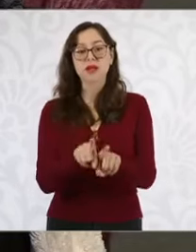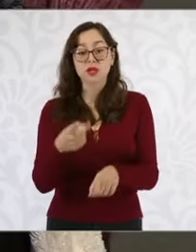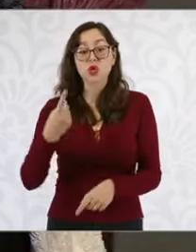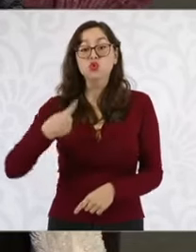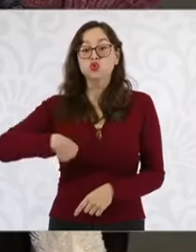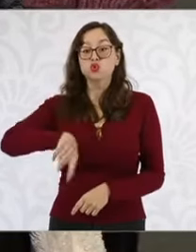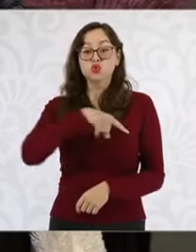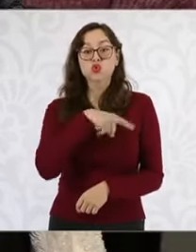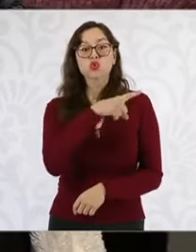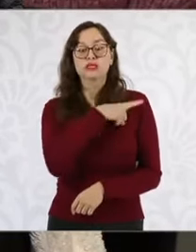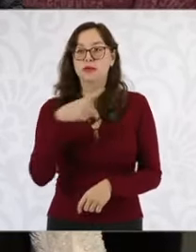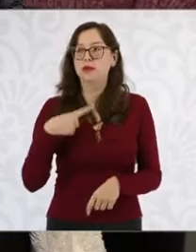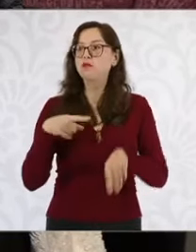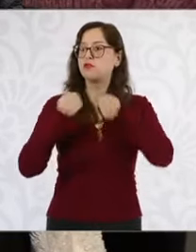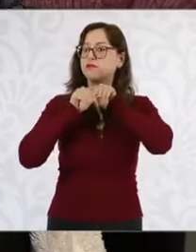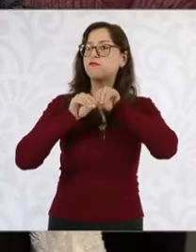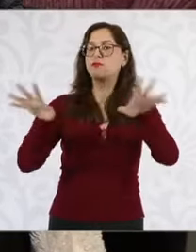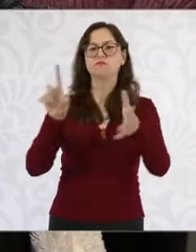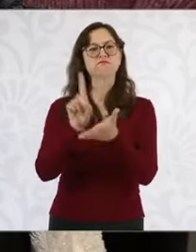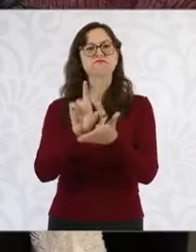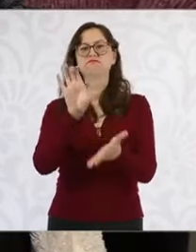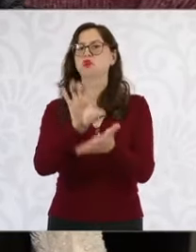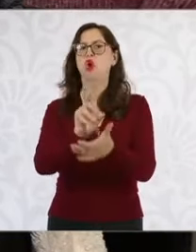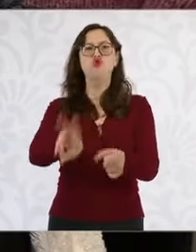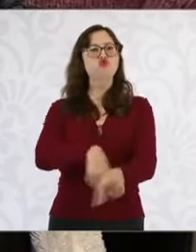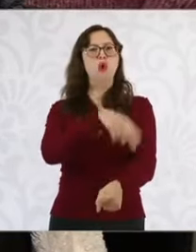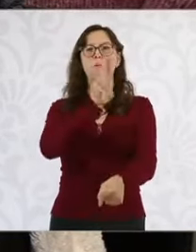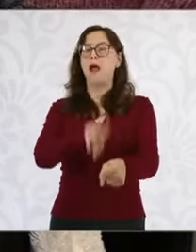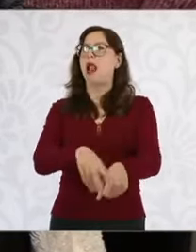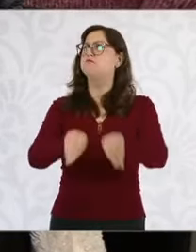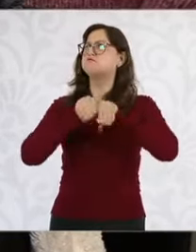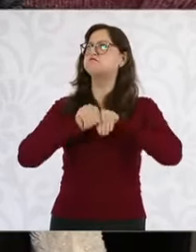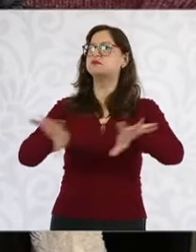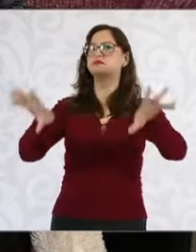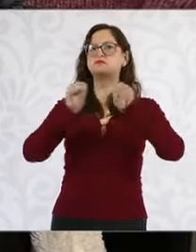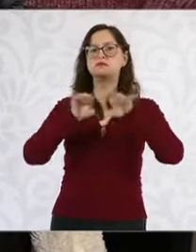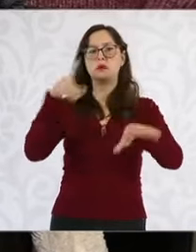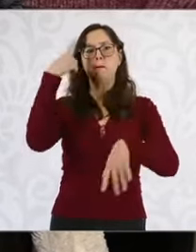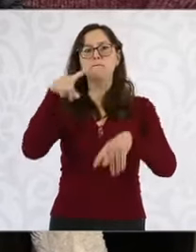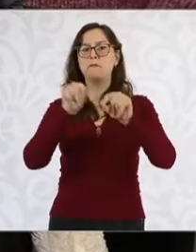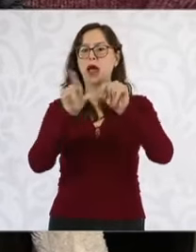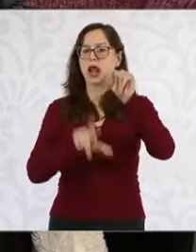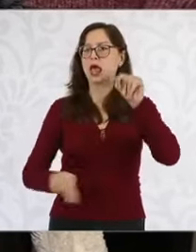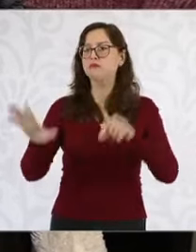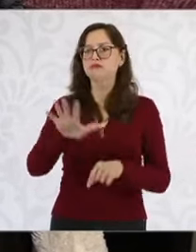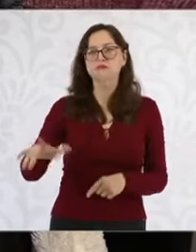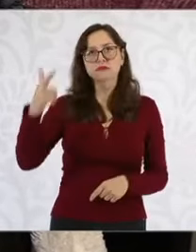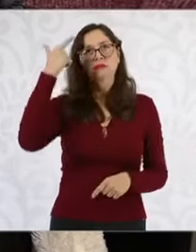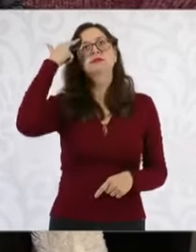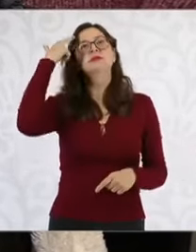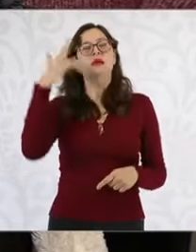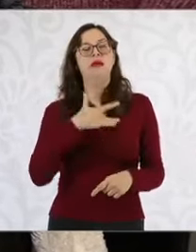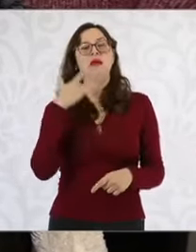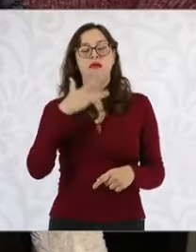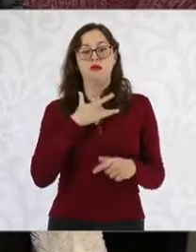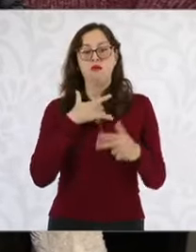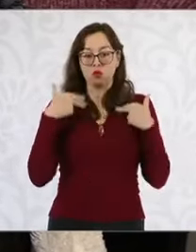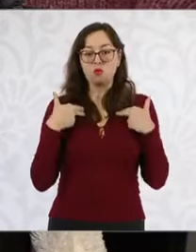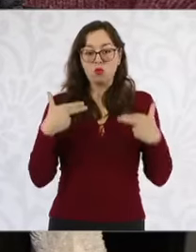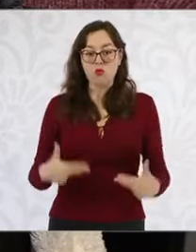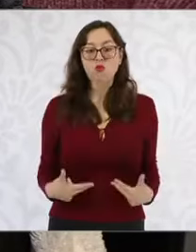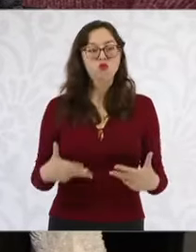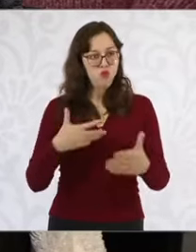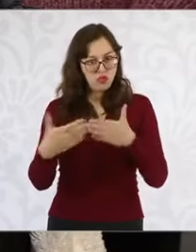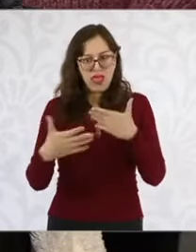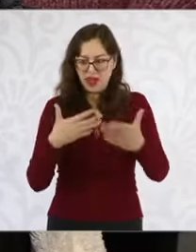discapacidad es abonar a la construcción de un país informado, consciente, vanguardista y humanista. Quedo atento a